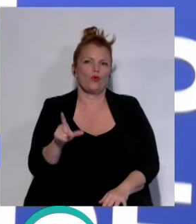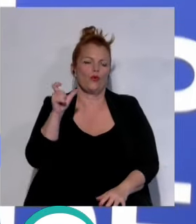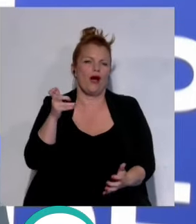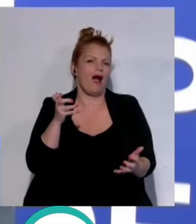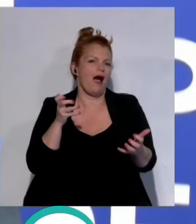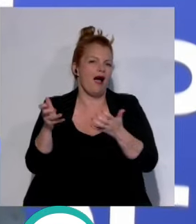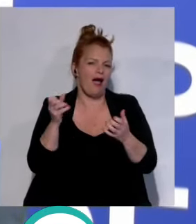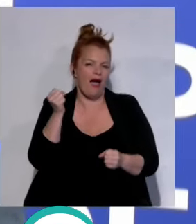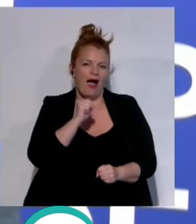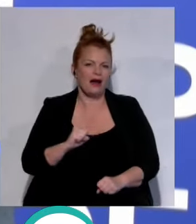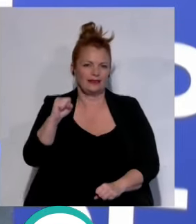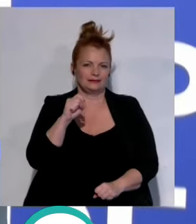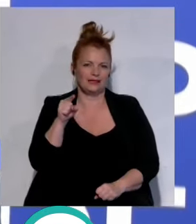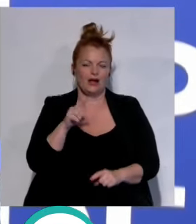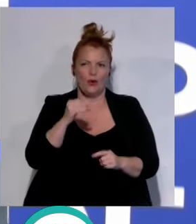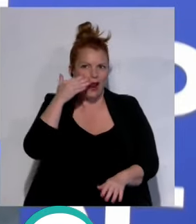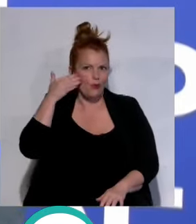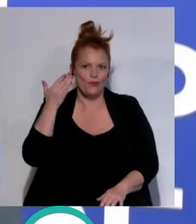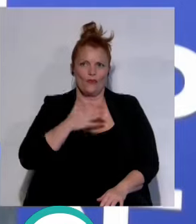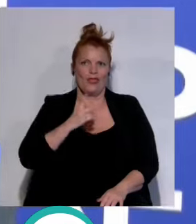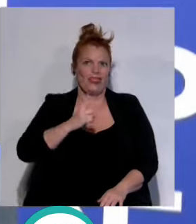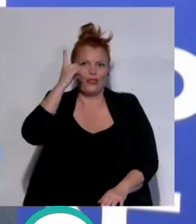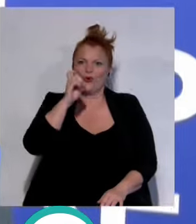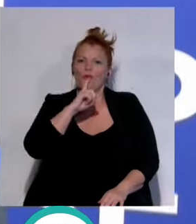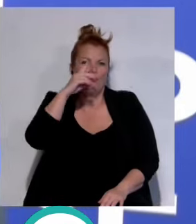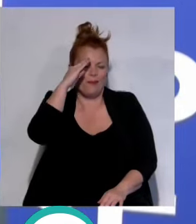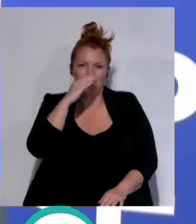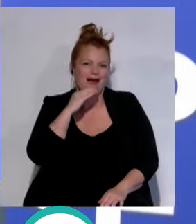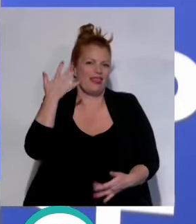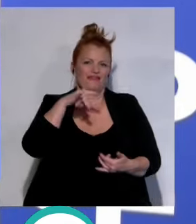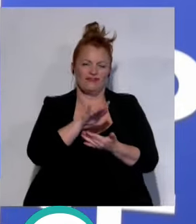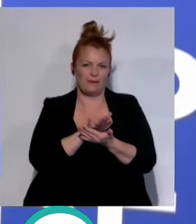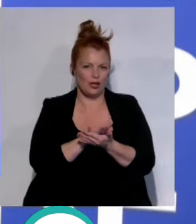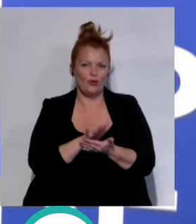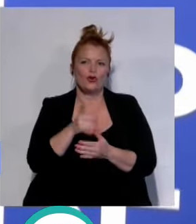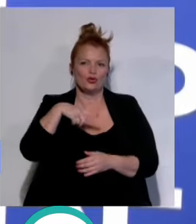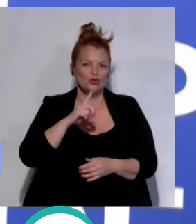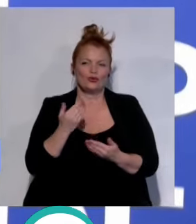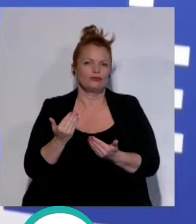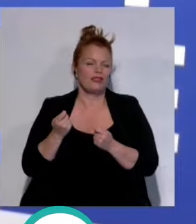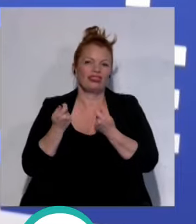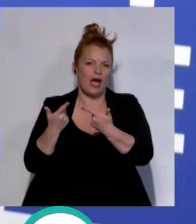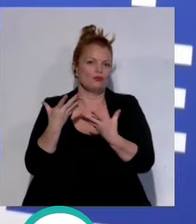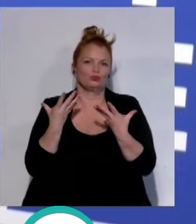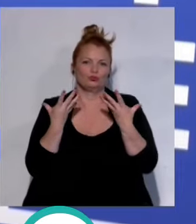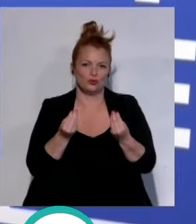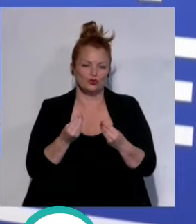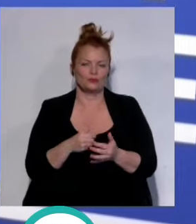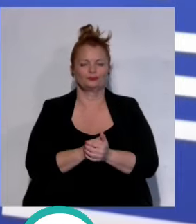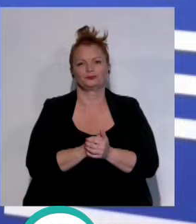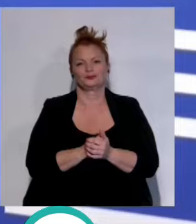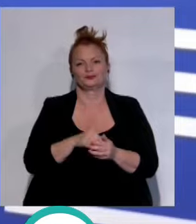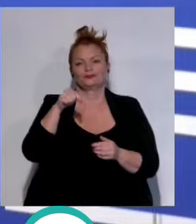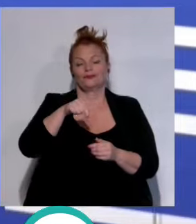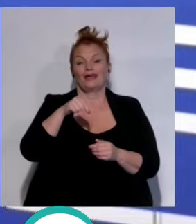dado tanto, que es nuestro orgullo, que es nuestro Dios, que es nuestro papá del flamenco y al que le debemos muchísimo. La Academia, los